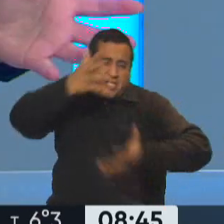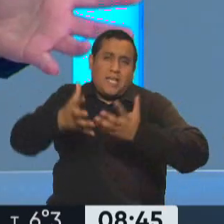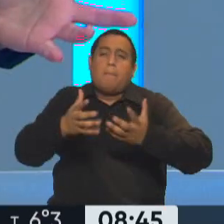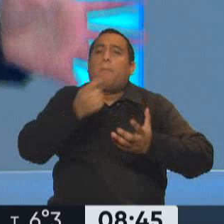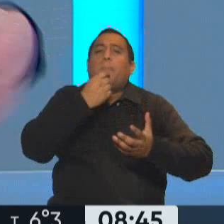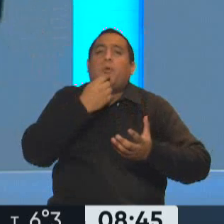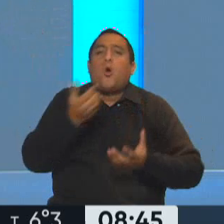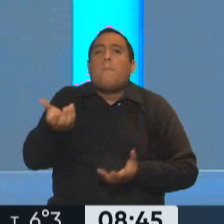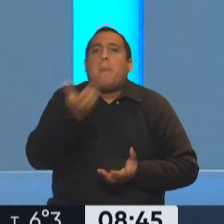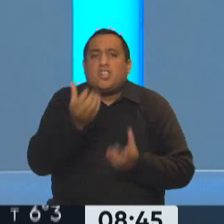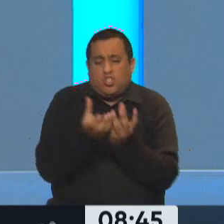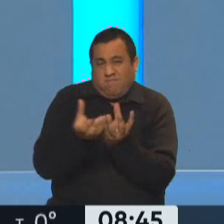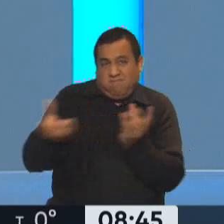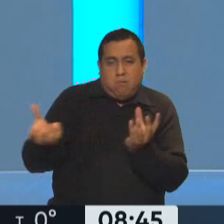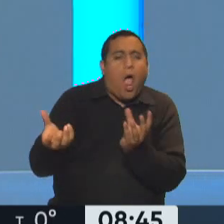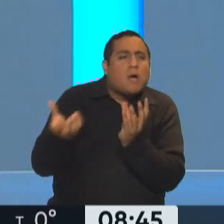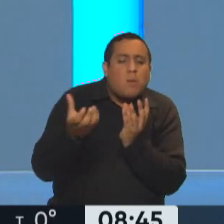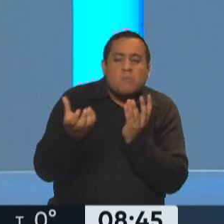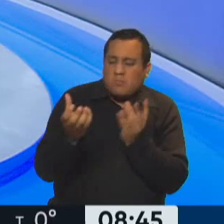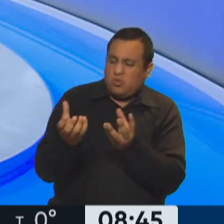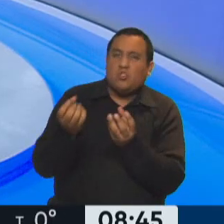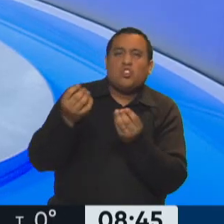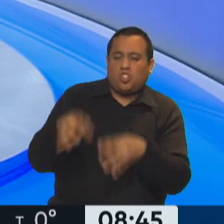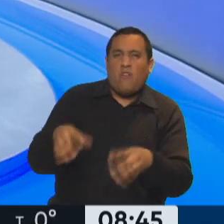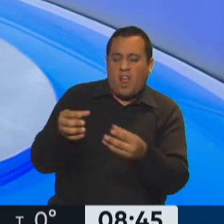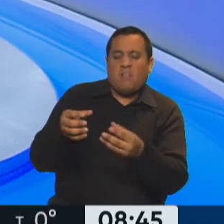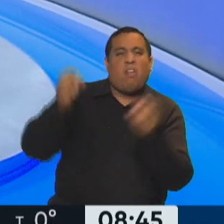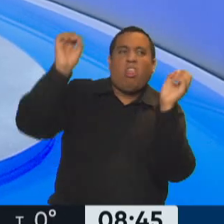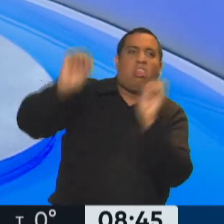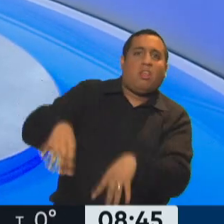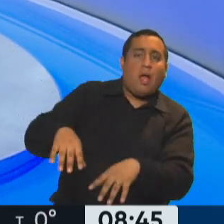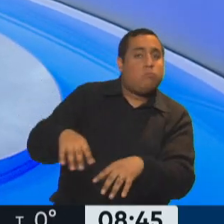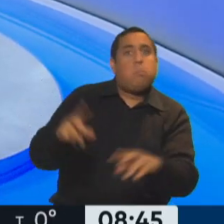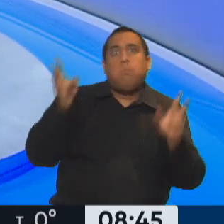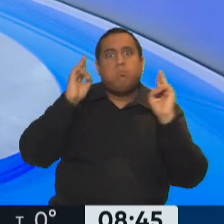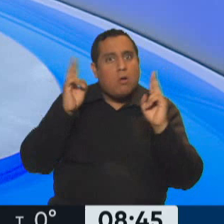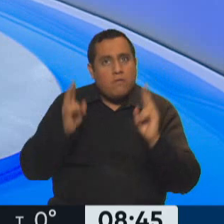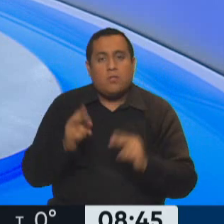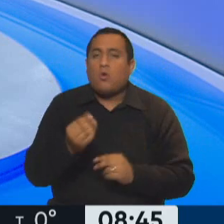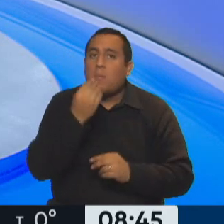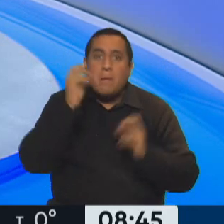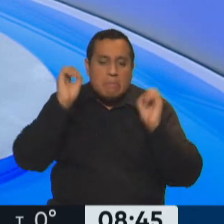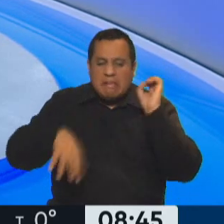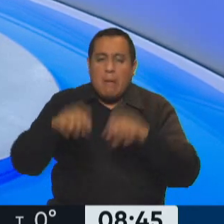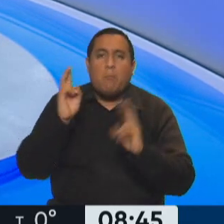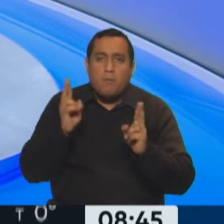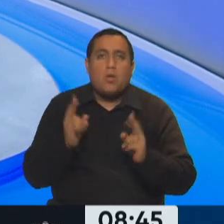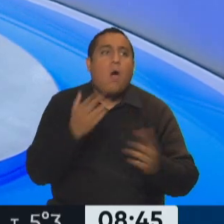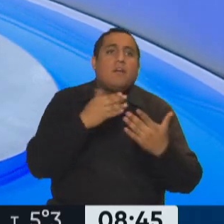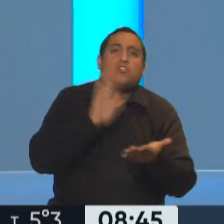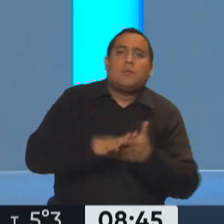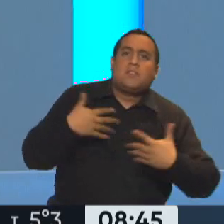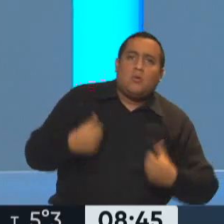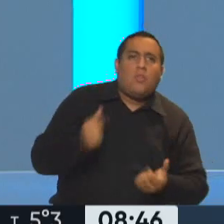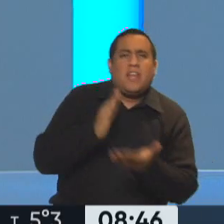enorme, por decir algo, y se tira. Bueno, eso está prohibido. Y, entre otras cosas, también está prohibido hablar de salud, de derecho, de cualquier